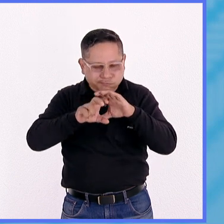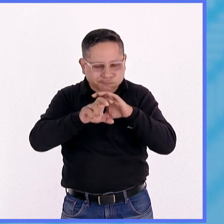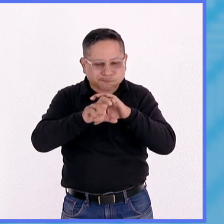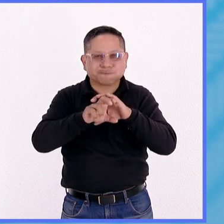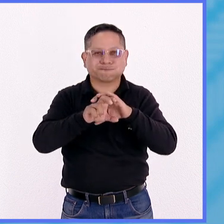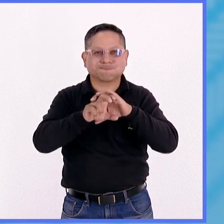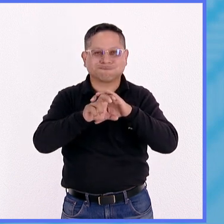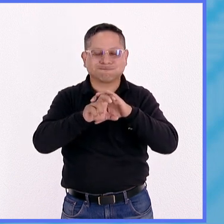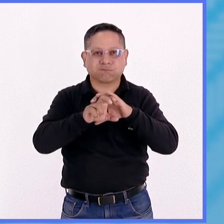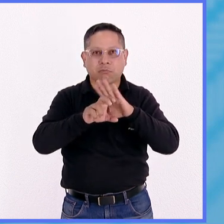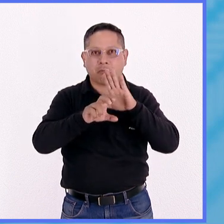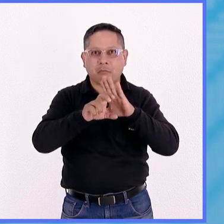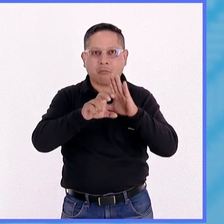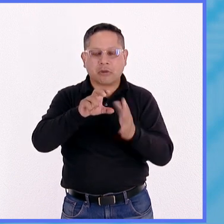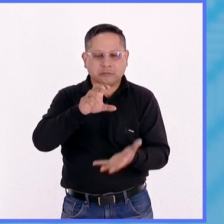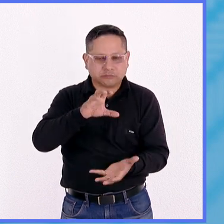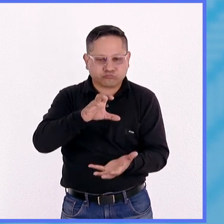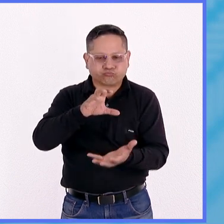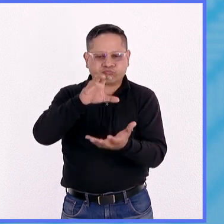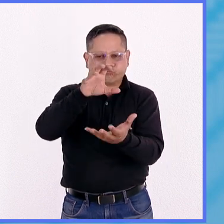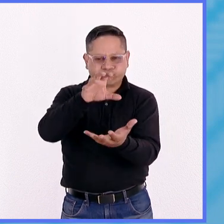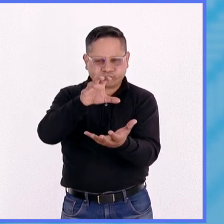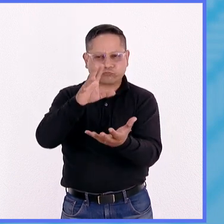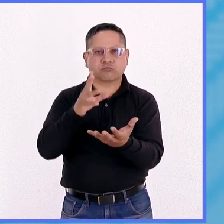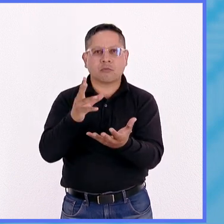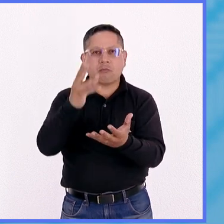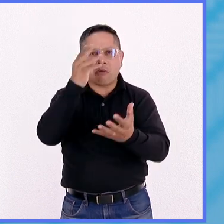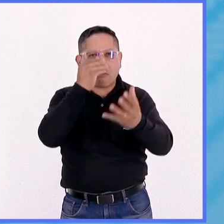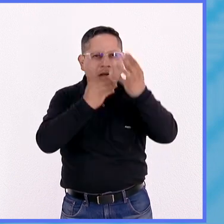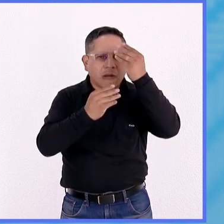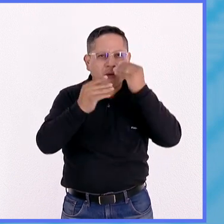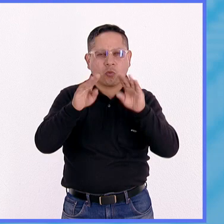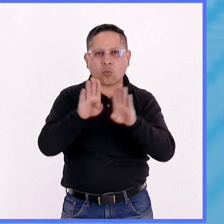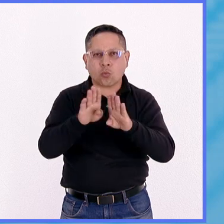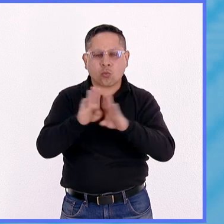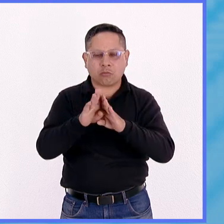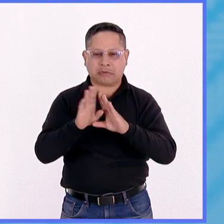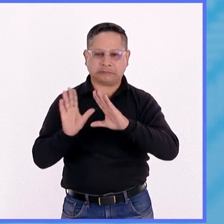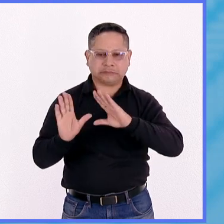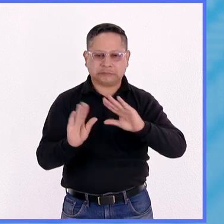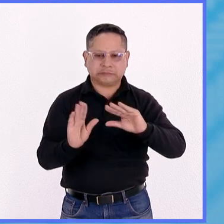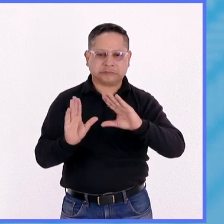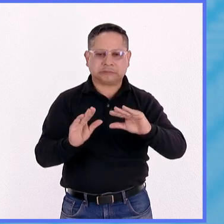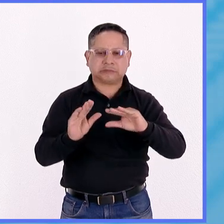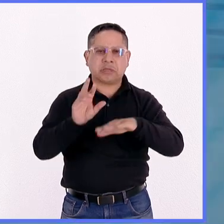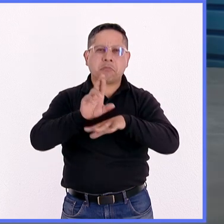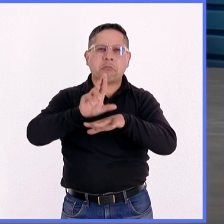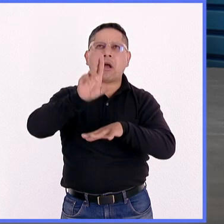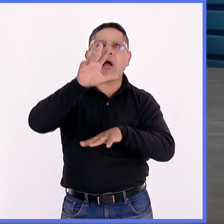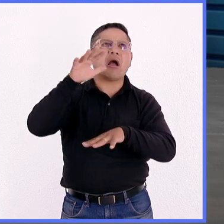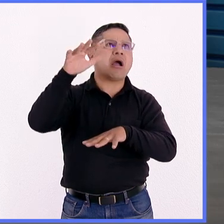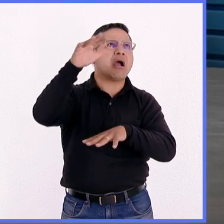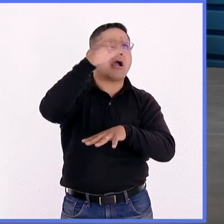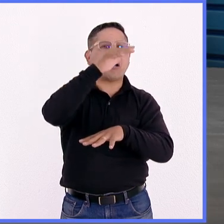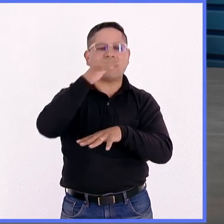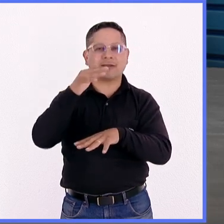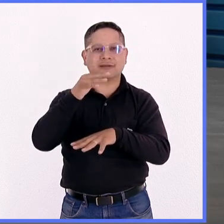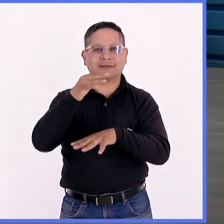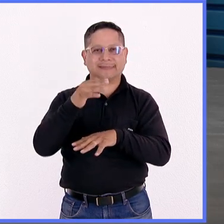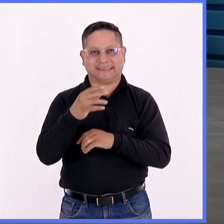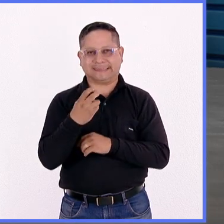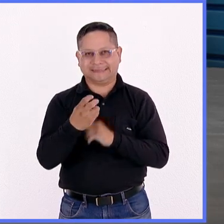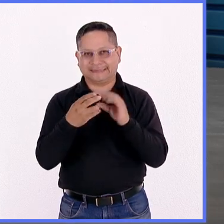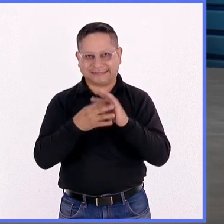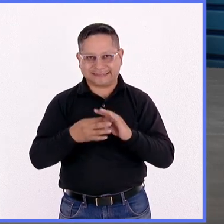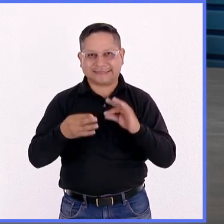y es una perfecta herramienta para la enseñanza de la educación espacial. Pues vamos a hablar más de eso, pero